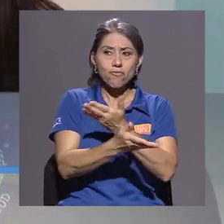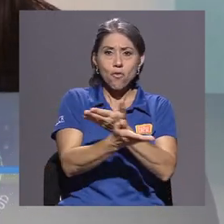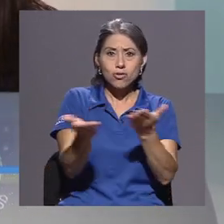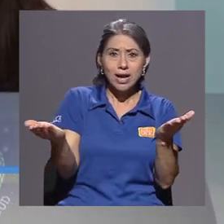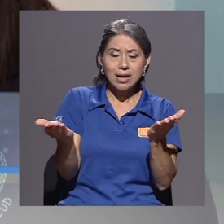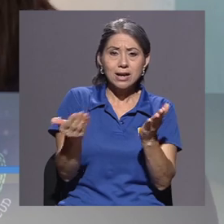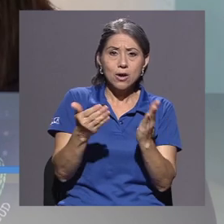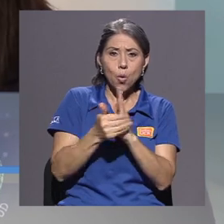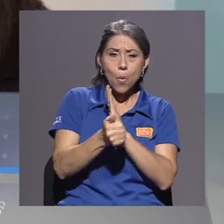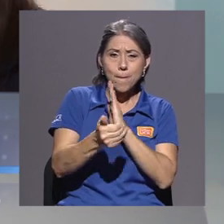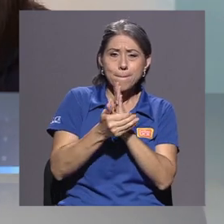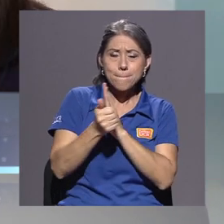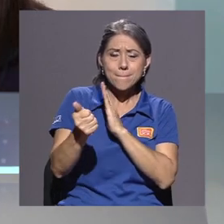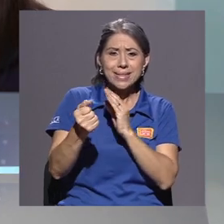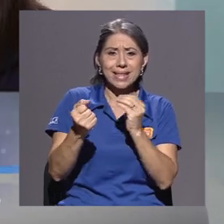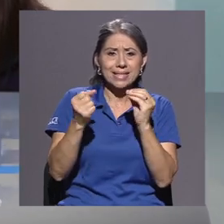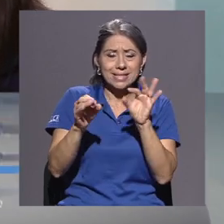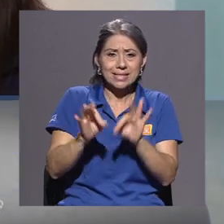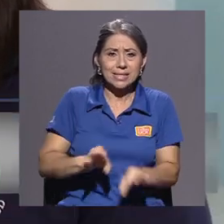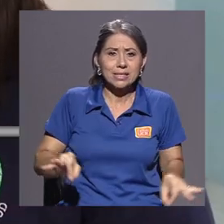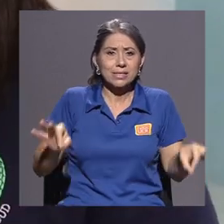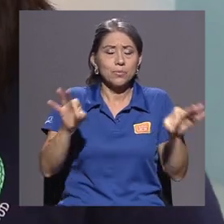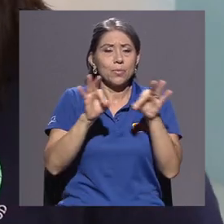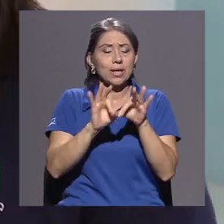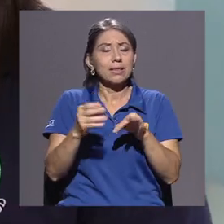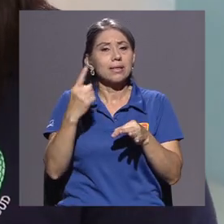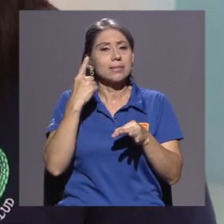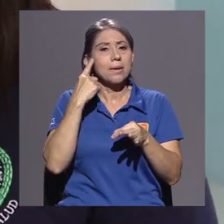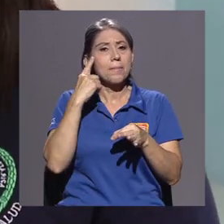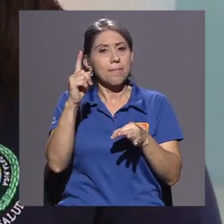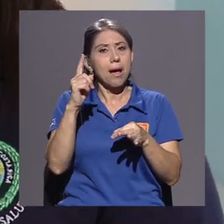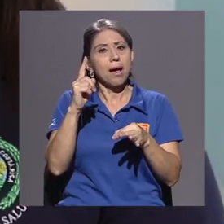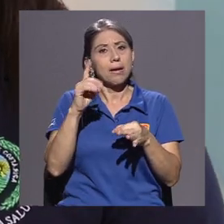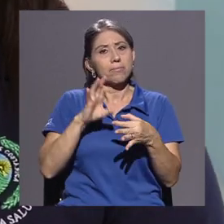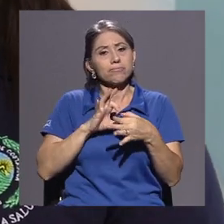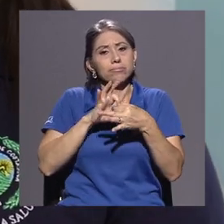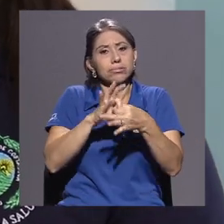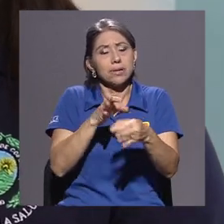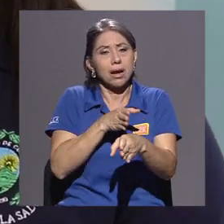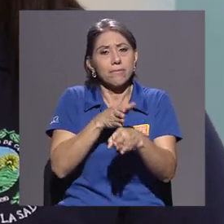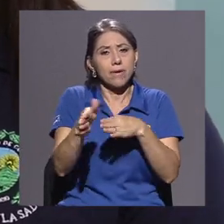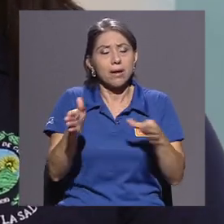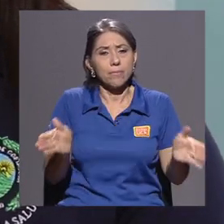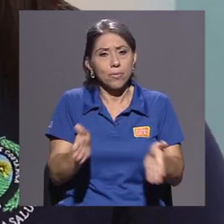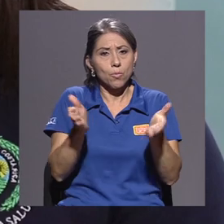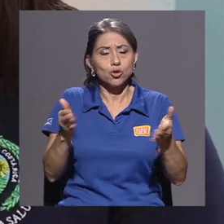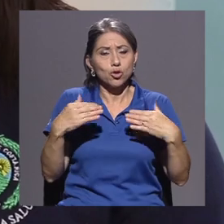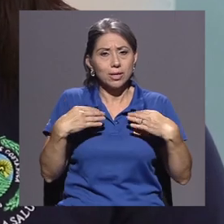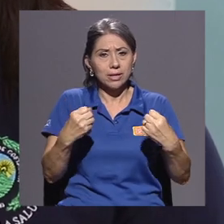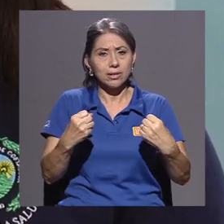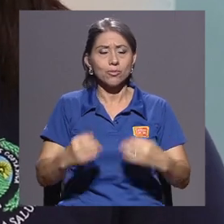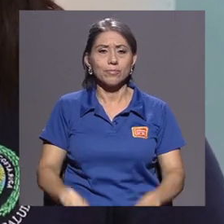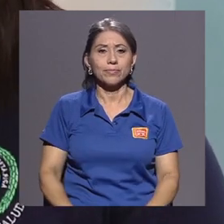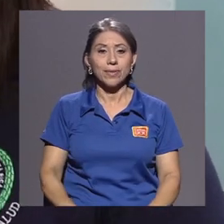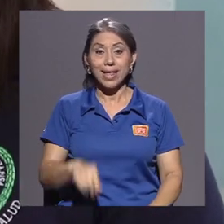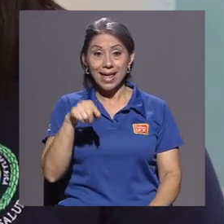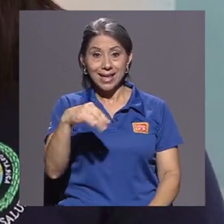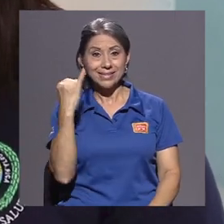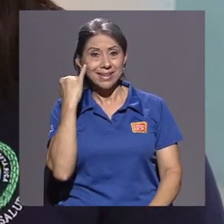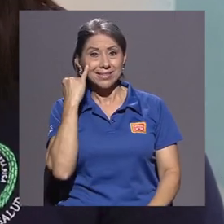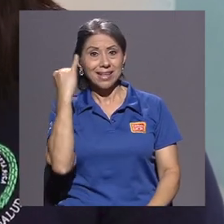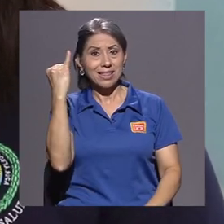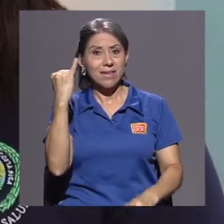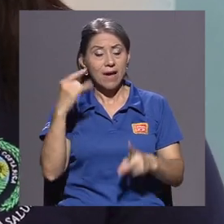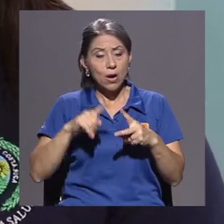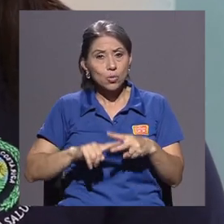competencias esenciales en la formación en el marco de la carrera de promoción de la salud. Esta iniciativa